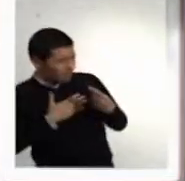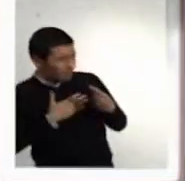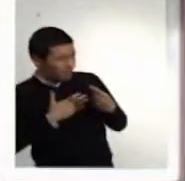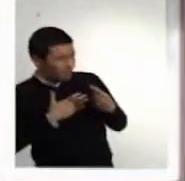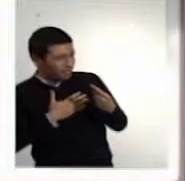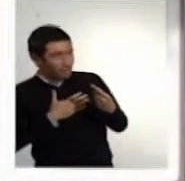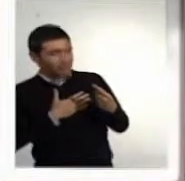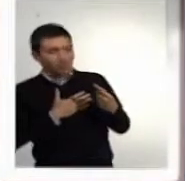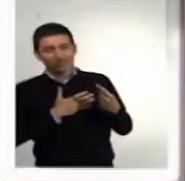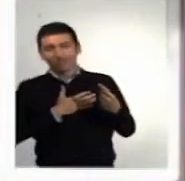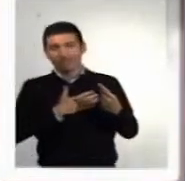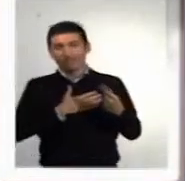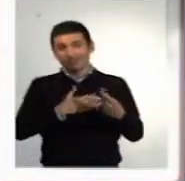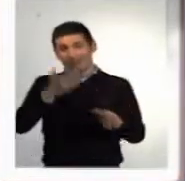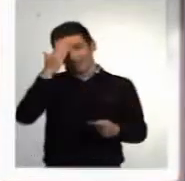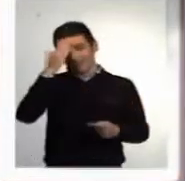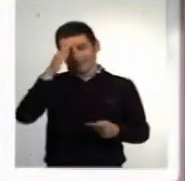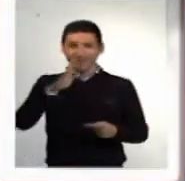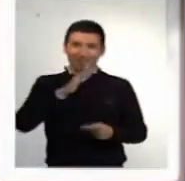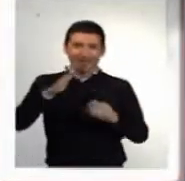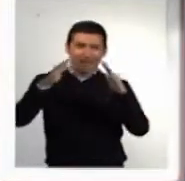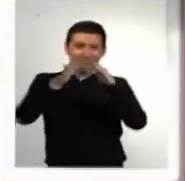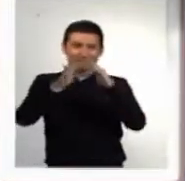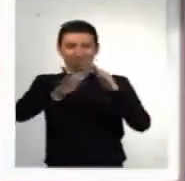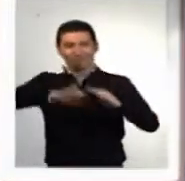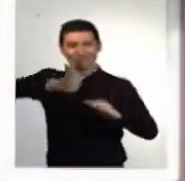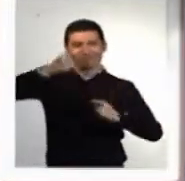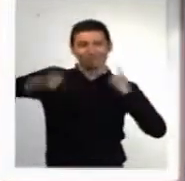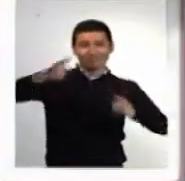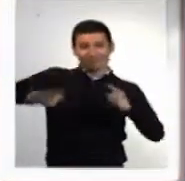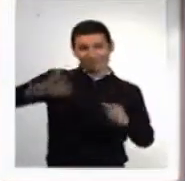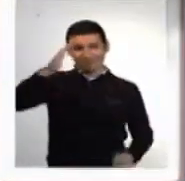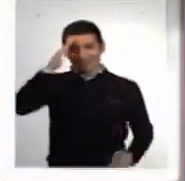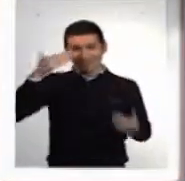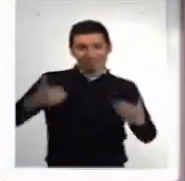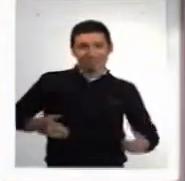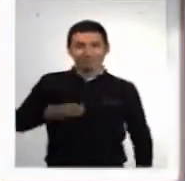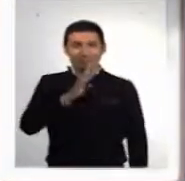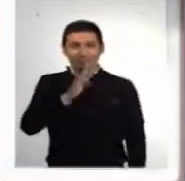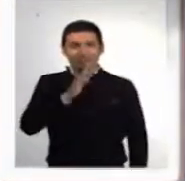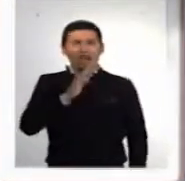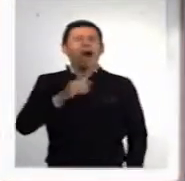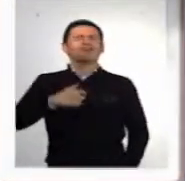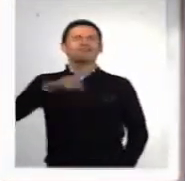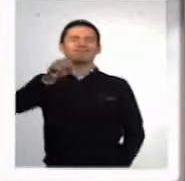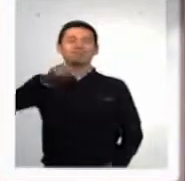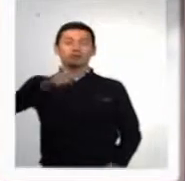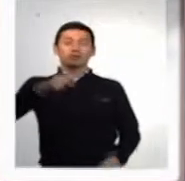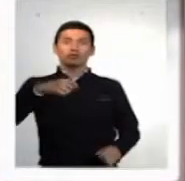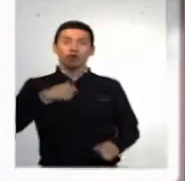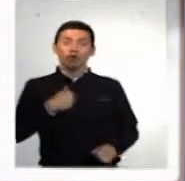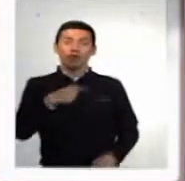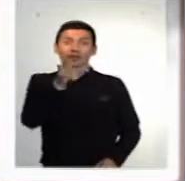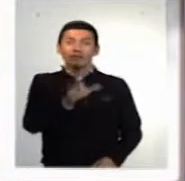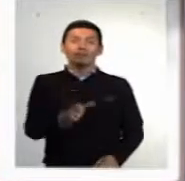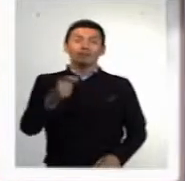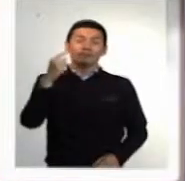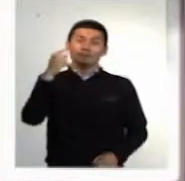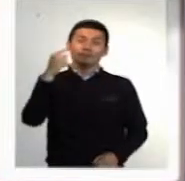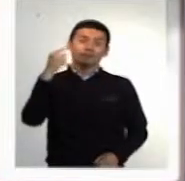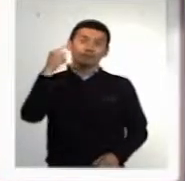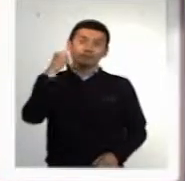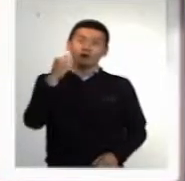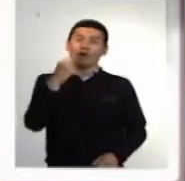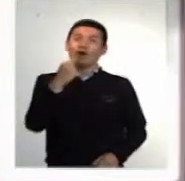Bueno, ya todos saben quién es la que manda en casa. Sí, tuve el placer de conocer mejor el mundo del sordociego